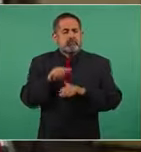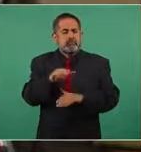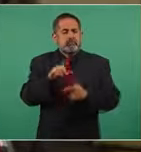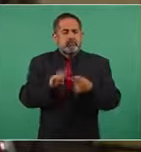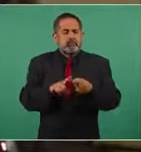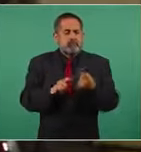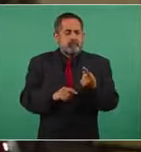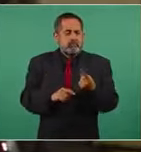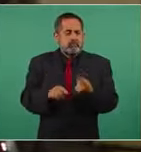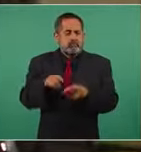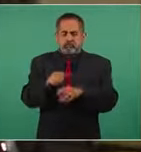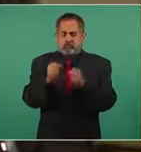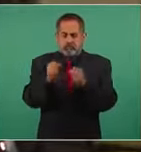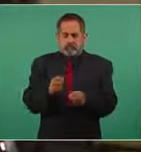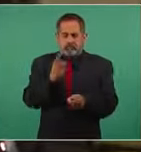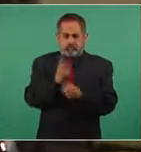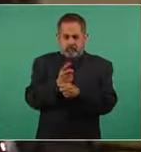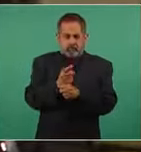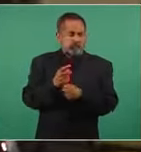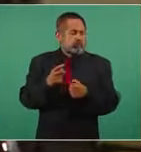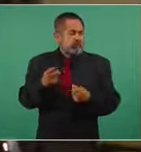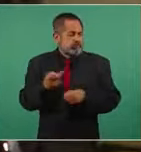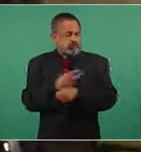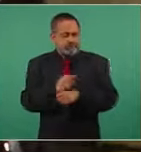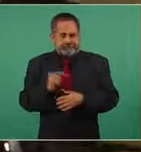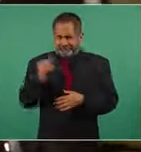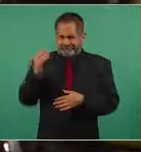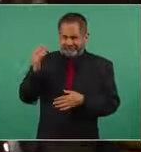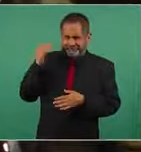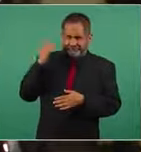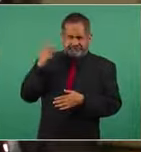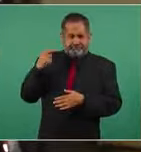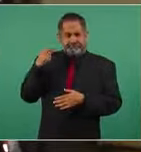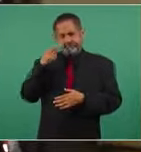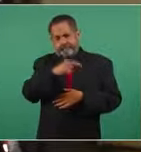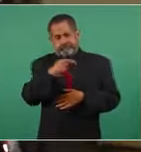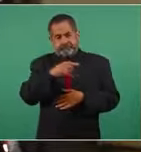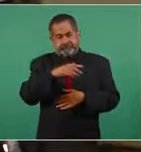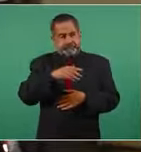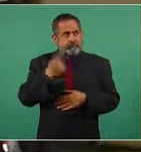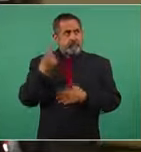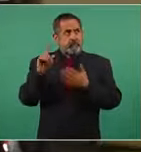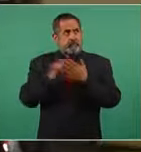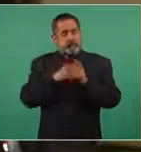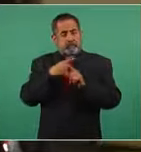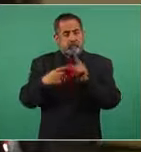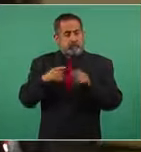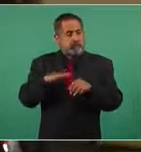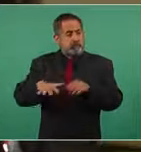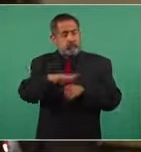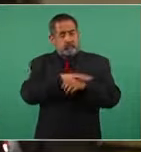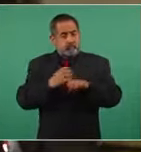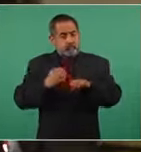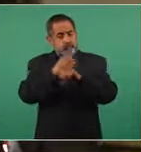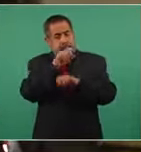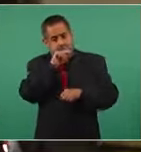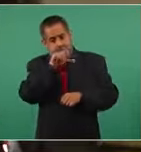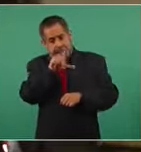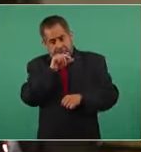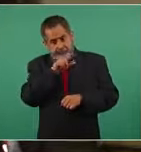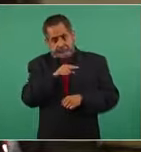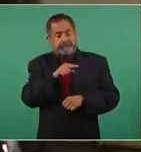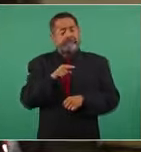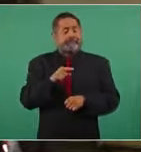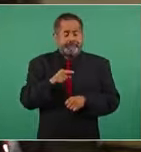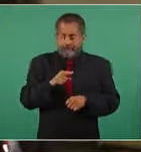de seguridad. Últimamente, el último mes y medio en el Estado de Jalisco se